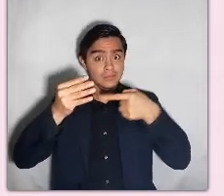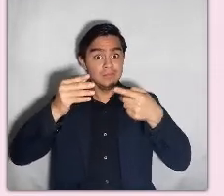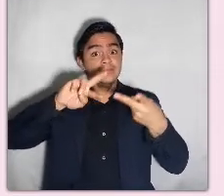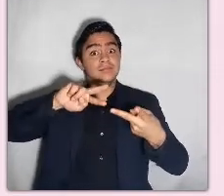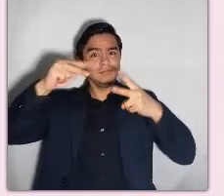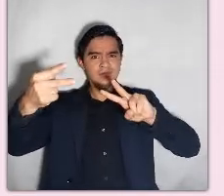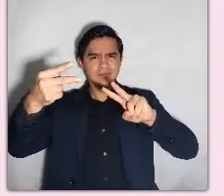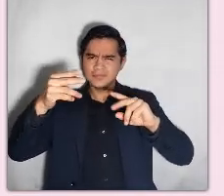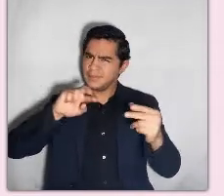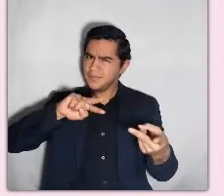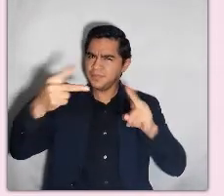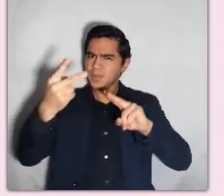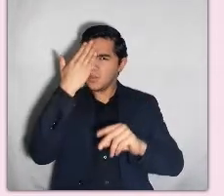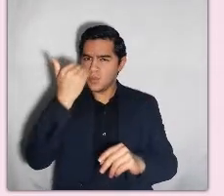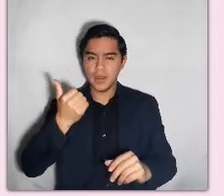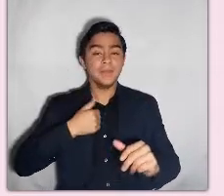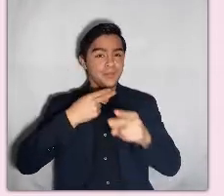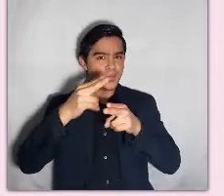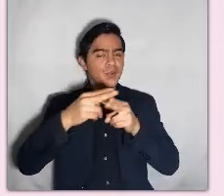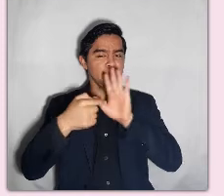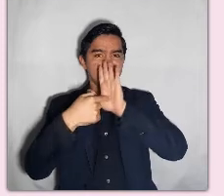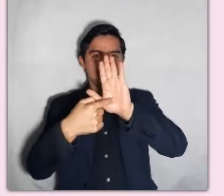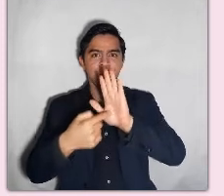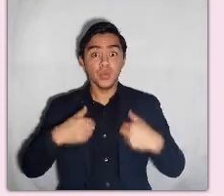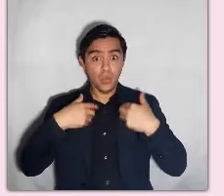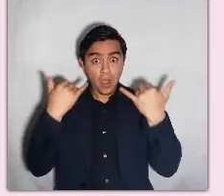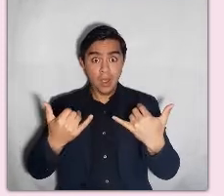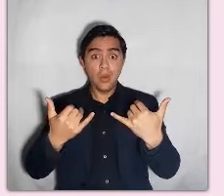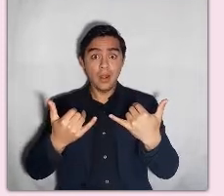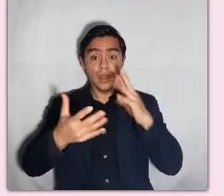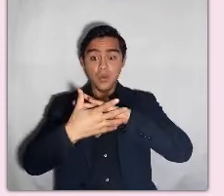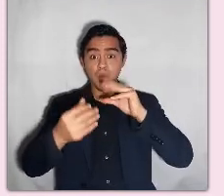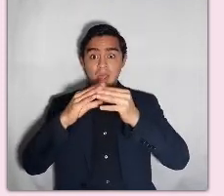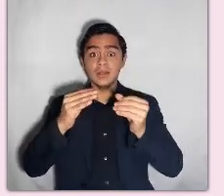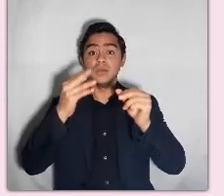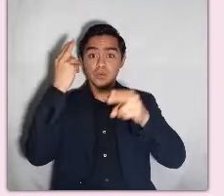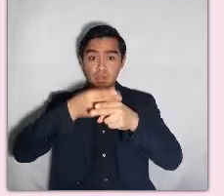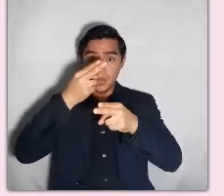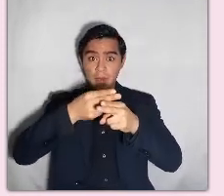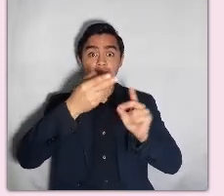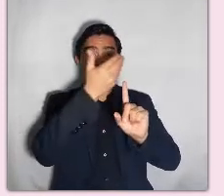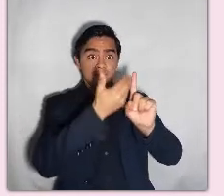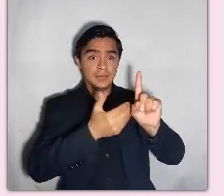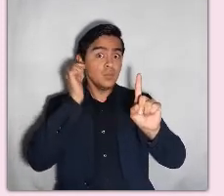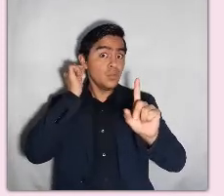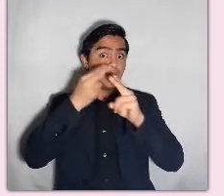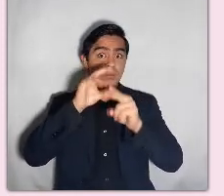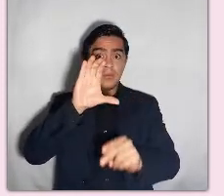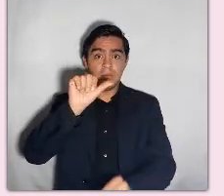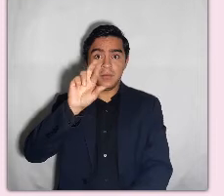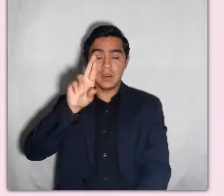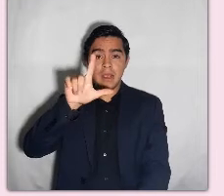es un cuento al revés. ¿Por qué es un cuento al revés? Lo veremos muy pronto. Este cuento se llama